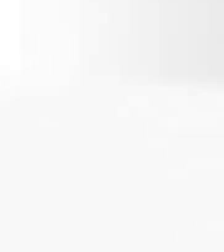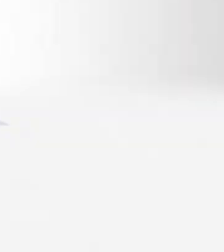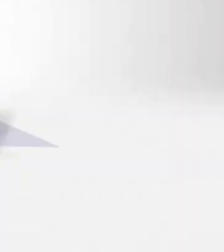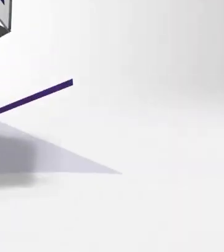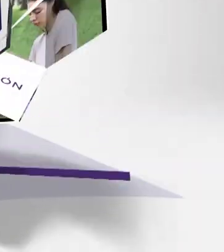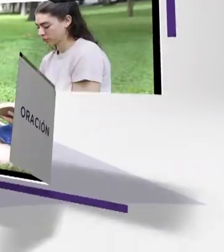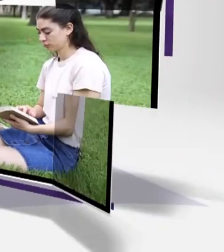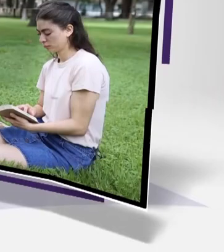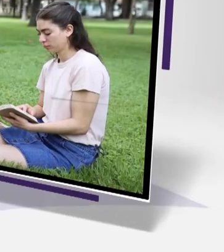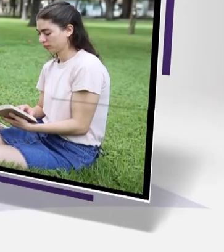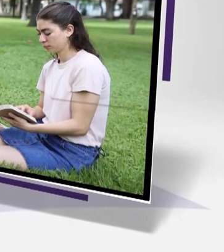consumidor.